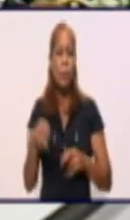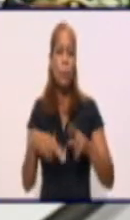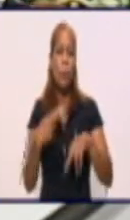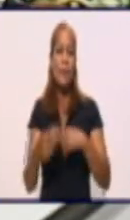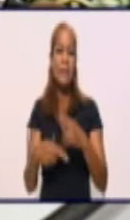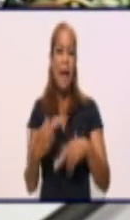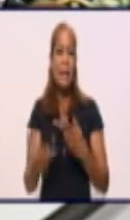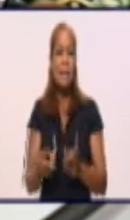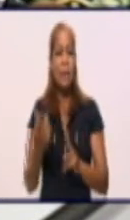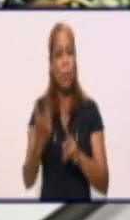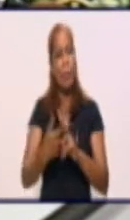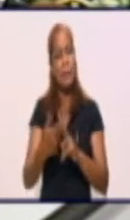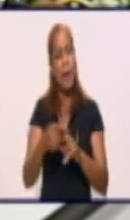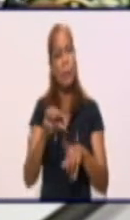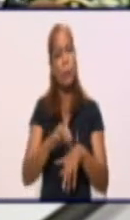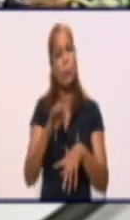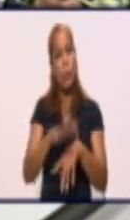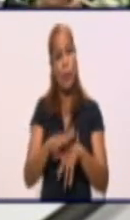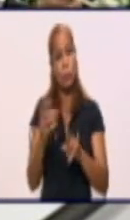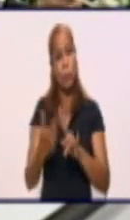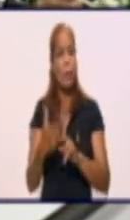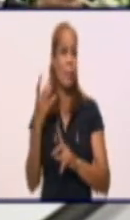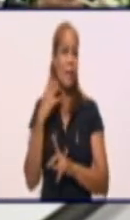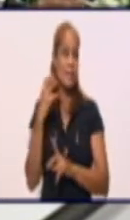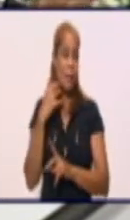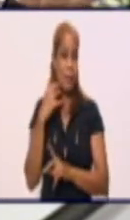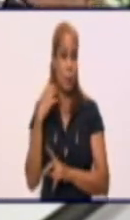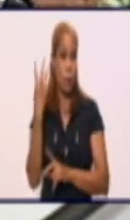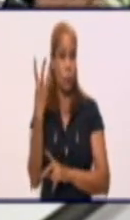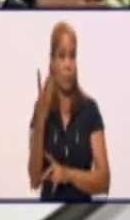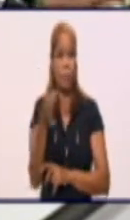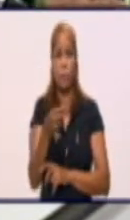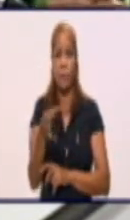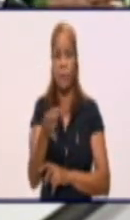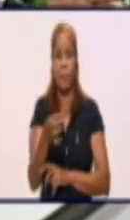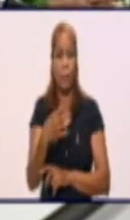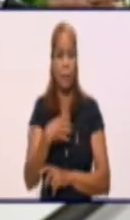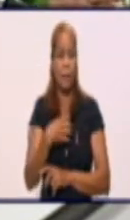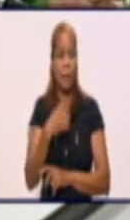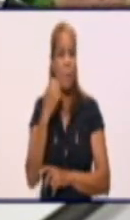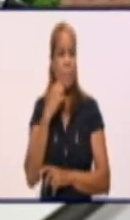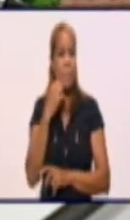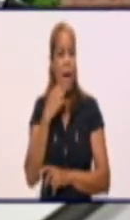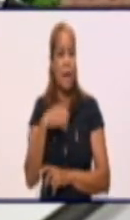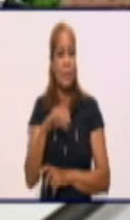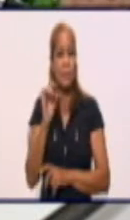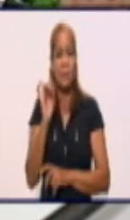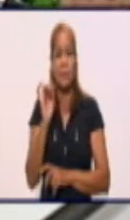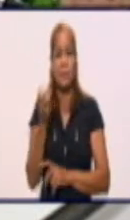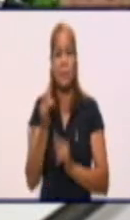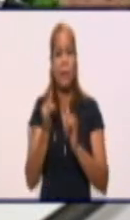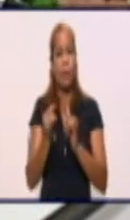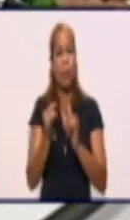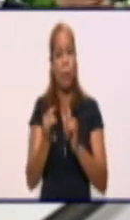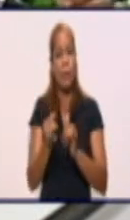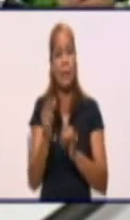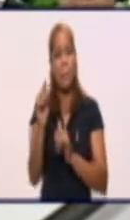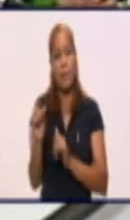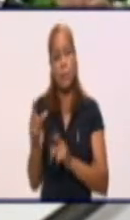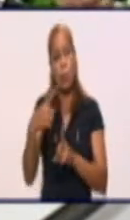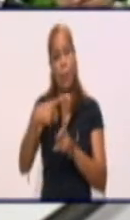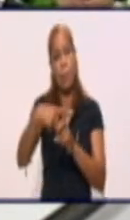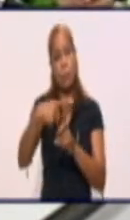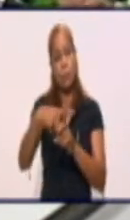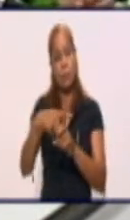Río Cauto, Manzanillo. Son los municipios que permanecen desde hace ya varias semanas con la